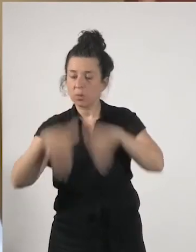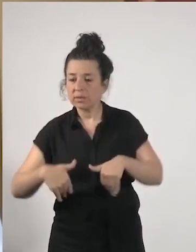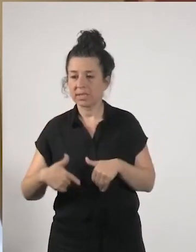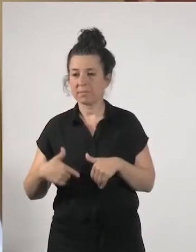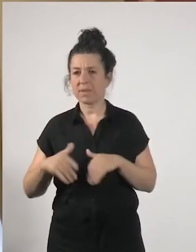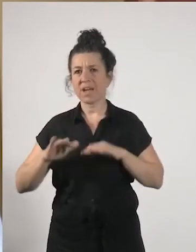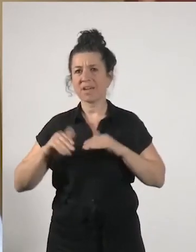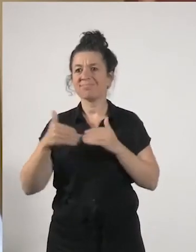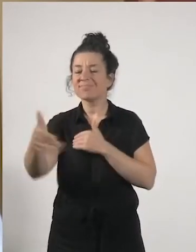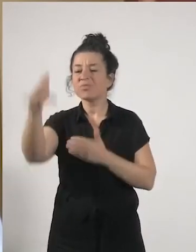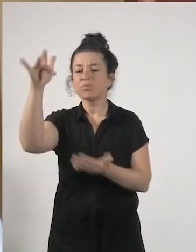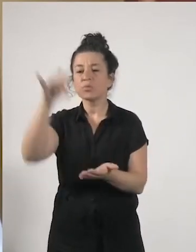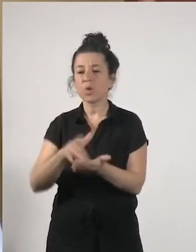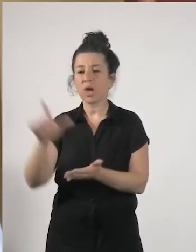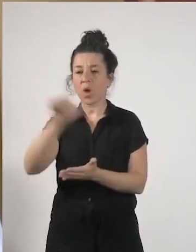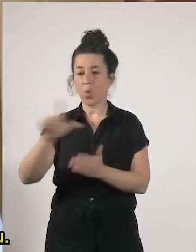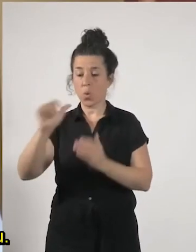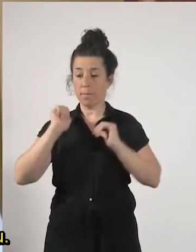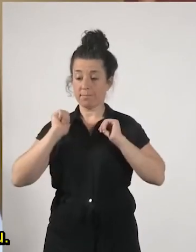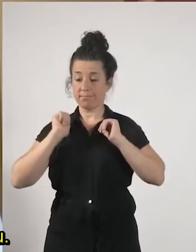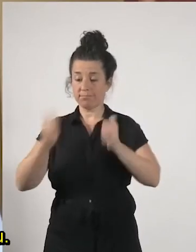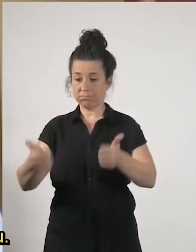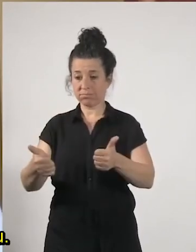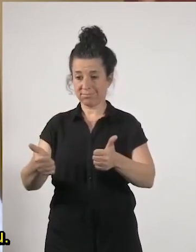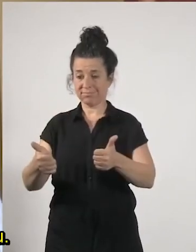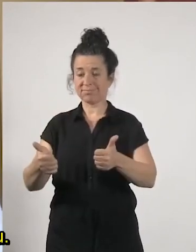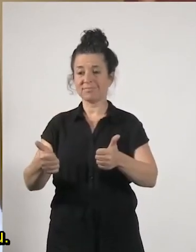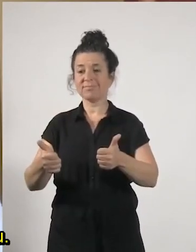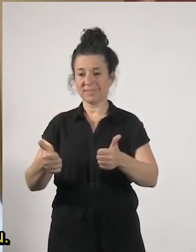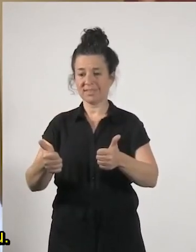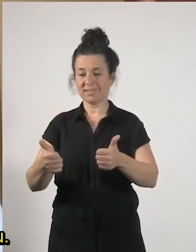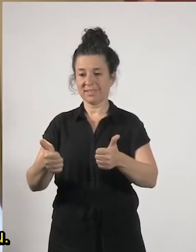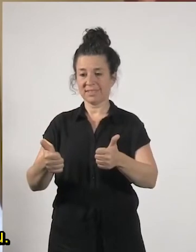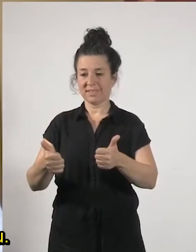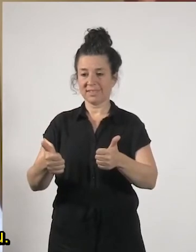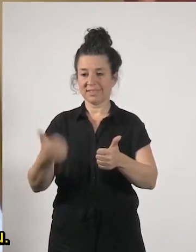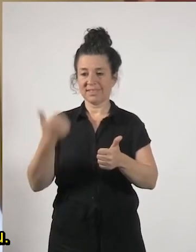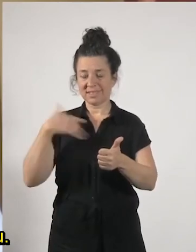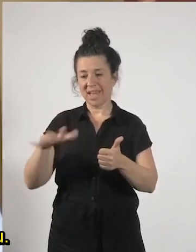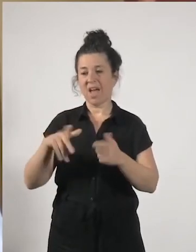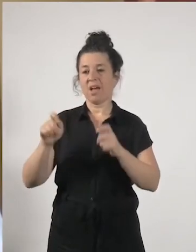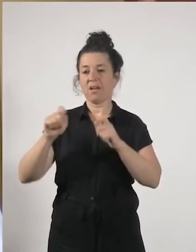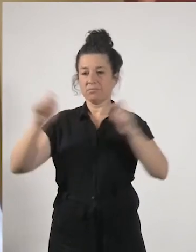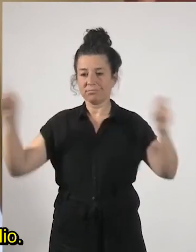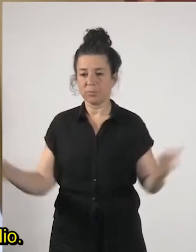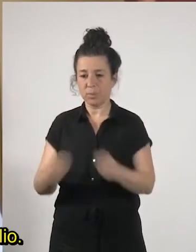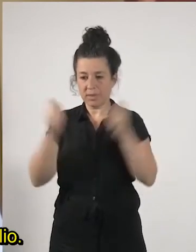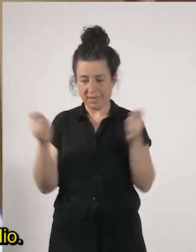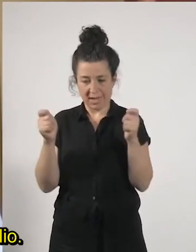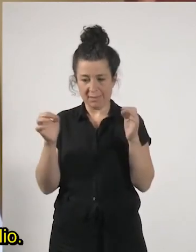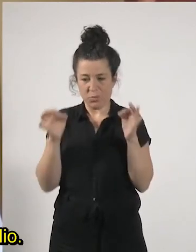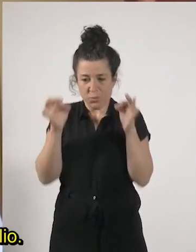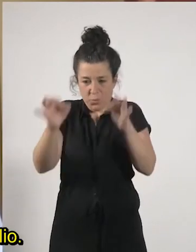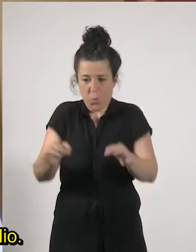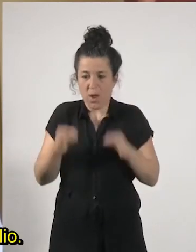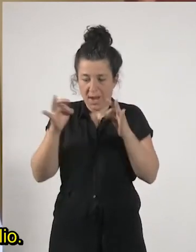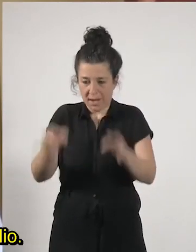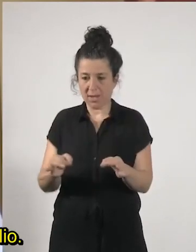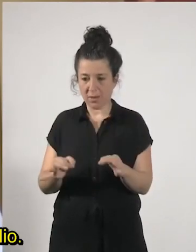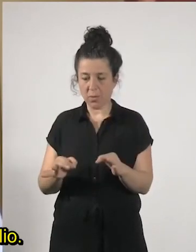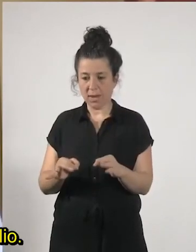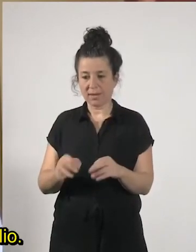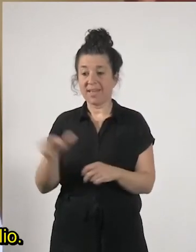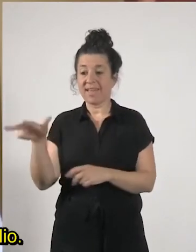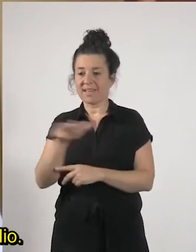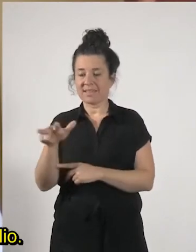izango da eta bere momentuan oipo bide eta tik iragarriko dizuegu nos queda una quinta